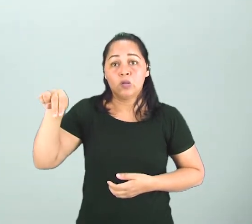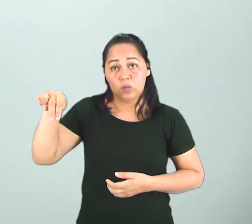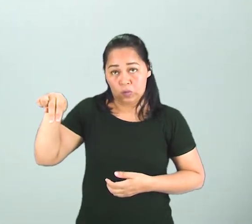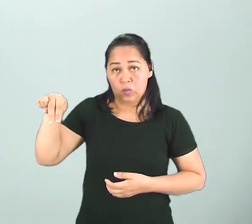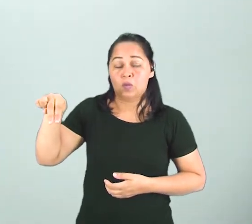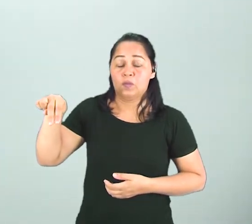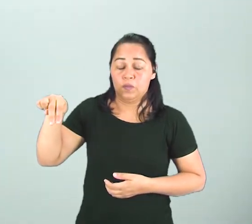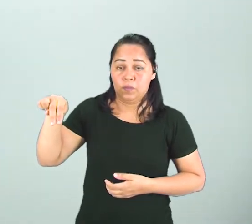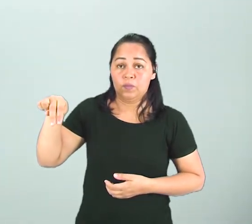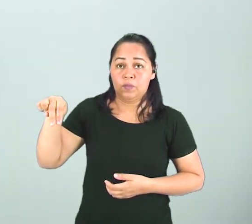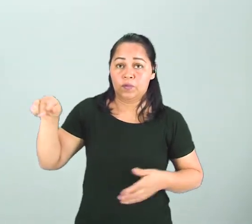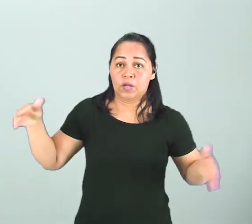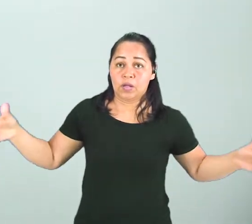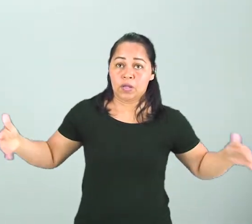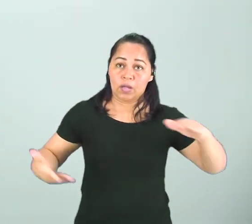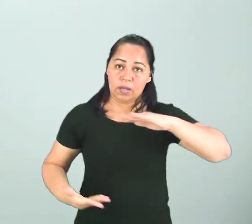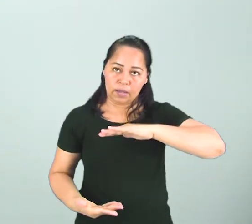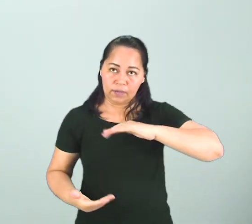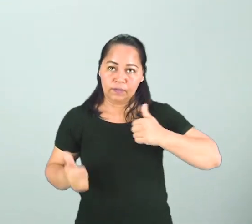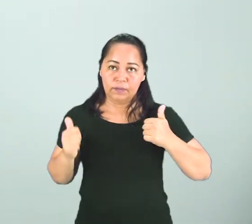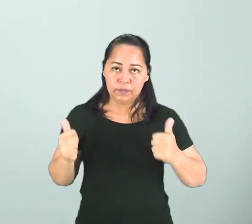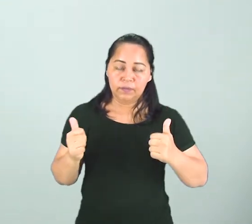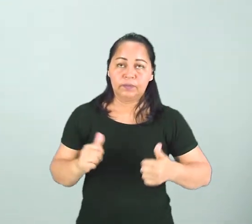grande, almohadón. ¿Vale?